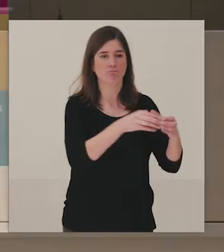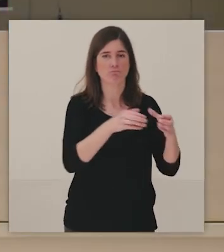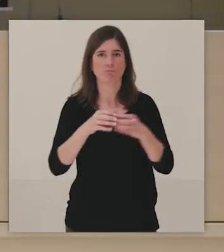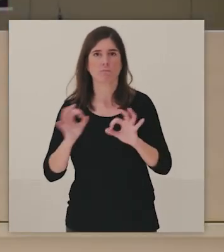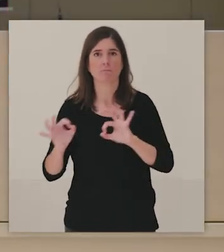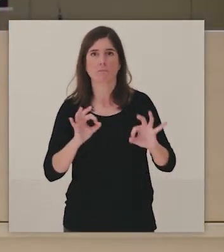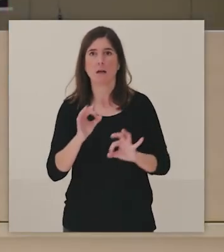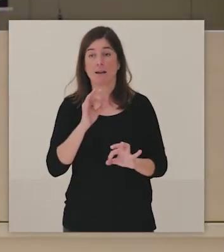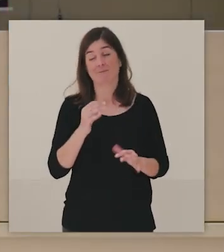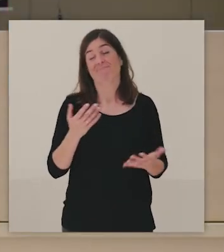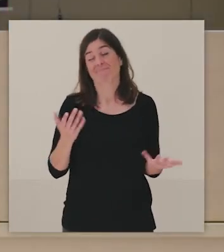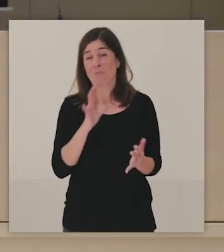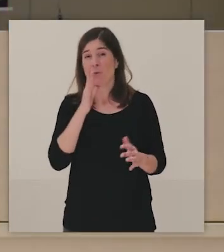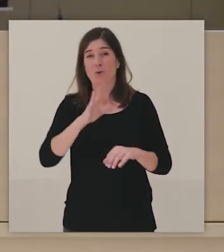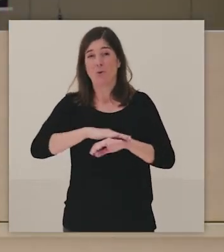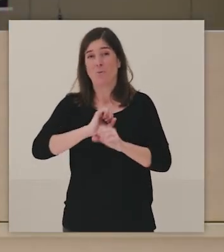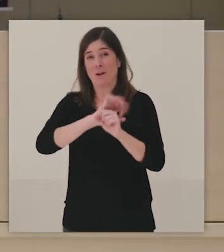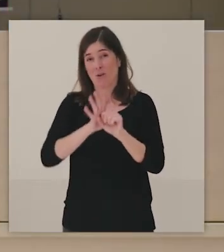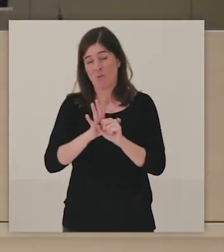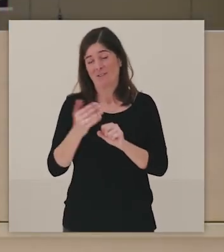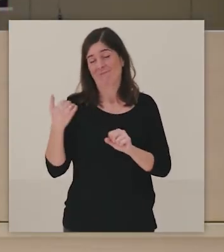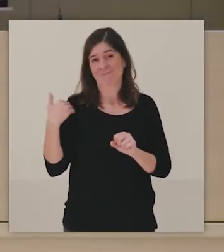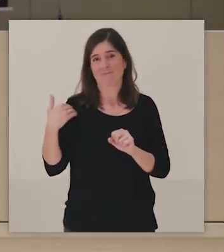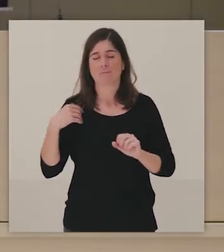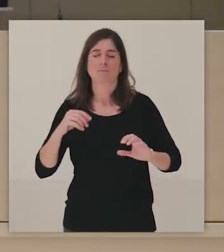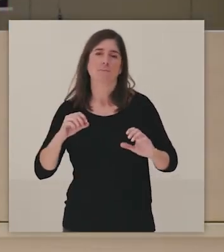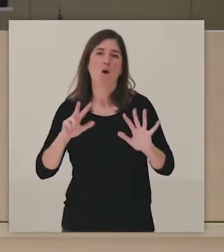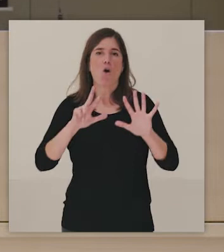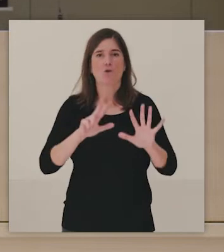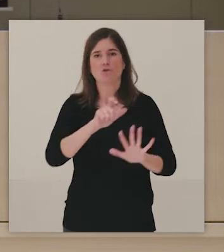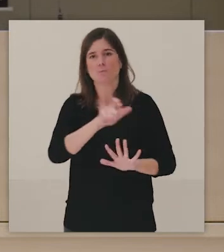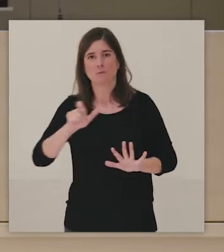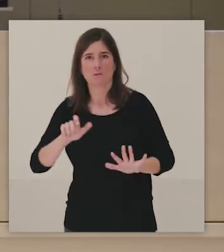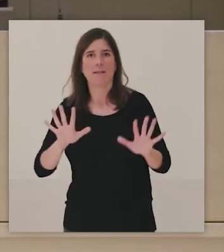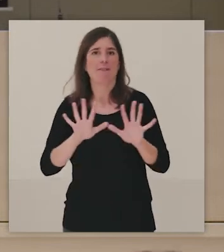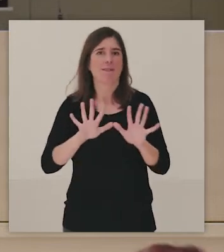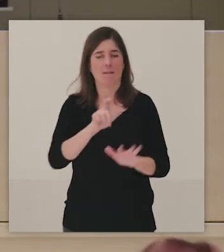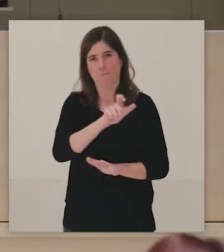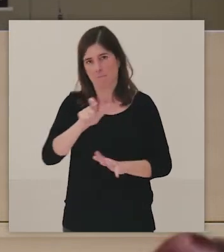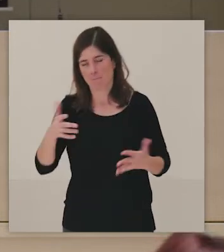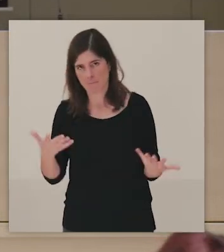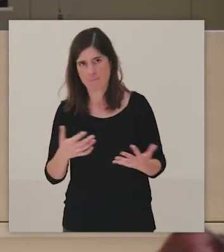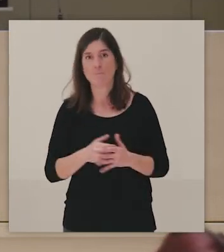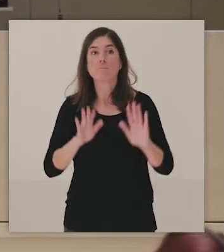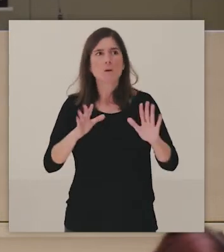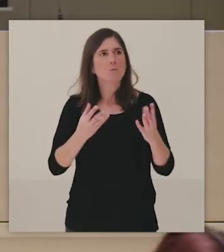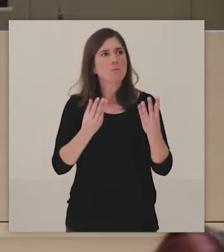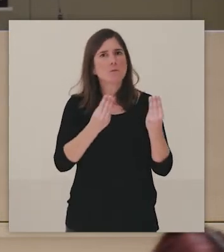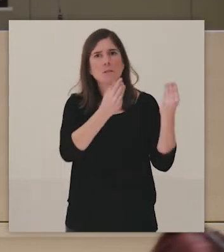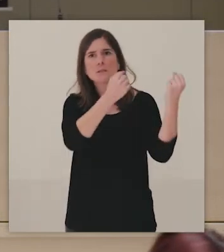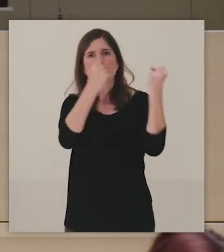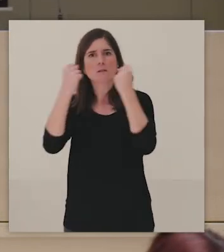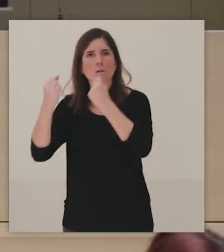estamos trabajando con grupos mucho más reducidos, a veces de 8 o 10 personas. A petición de muchas de estas